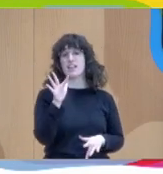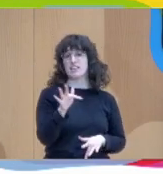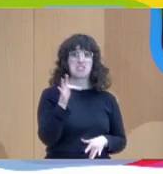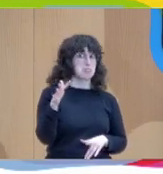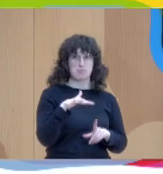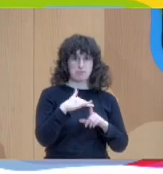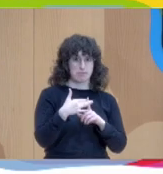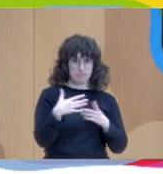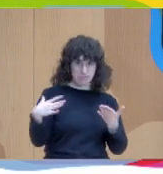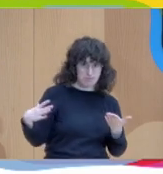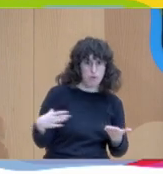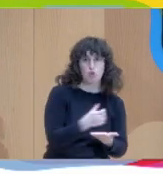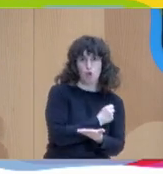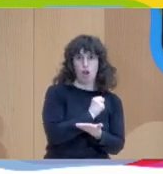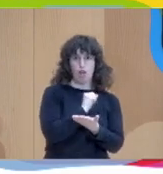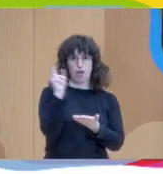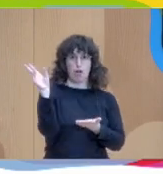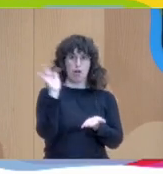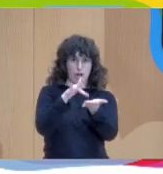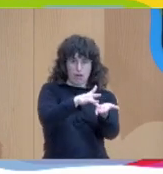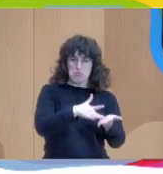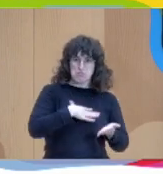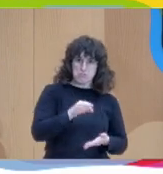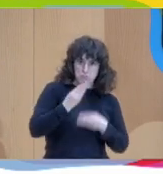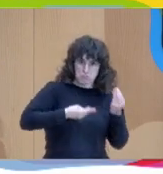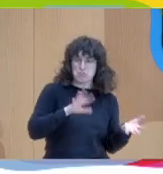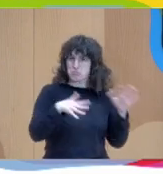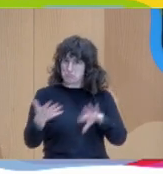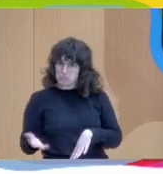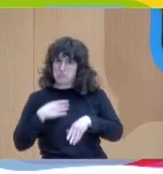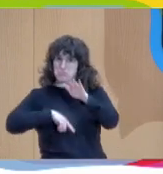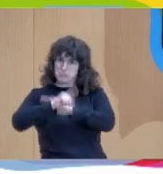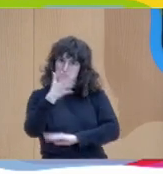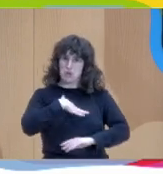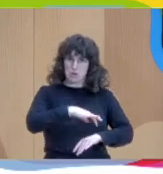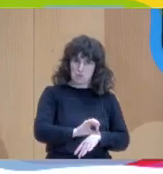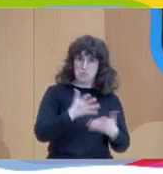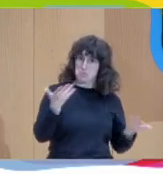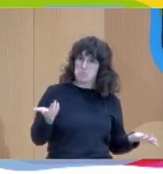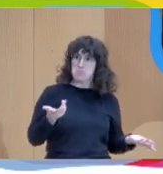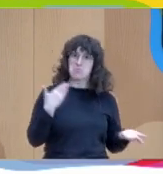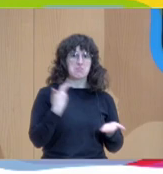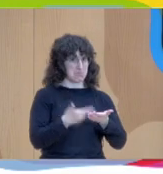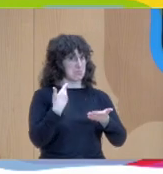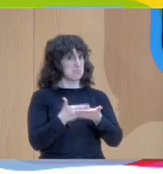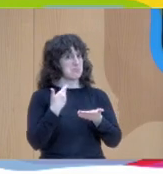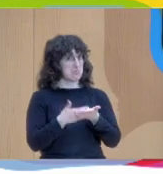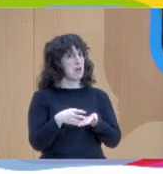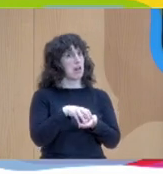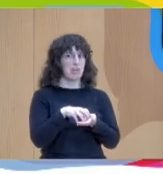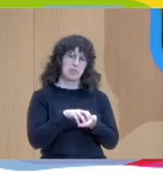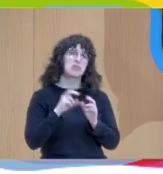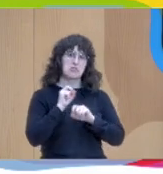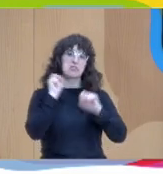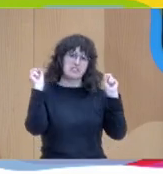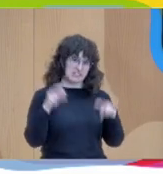de una formación excesivamente compleja creo que es algo que se ha demostrado una duda que yo tenía era si esto iba a ser sostenible que no estamos